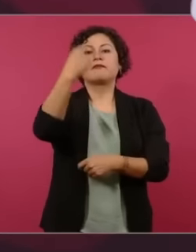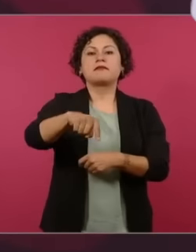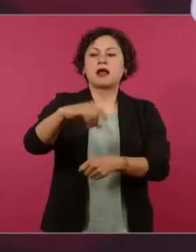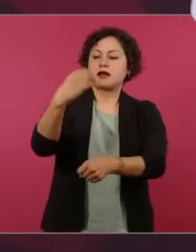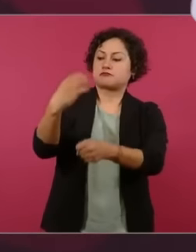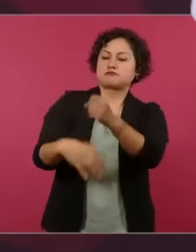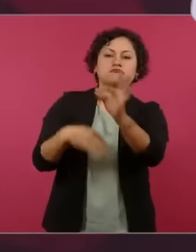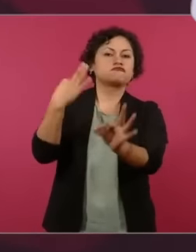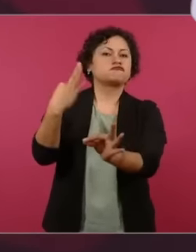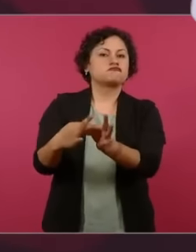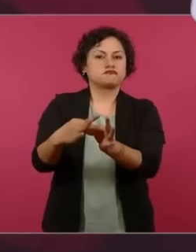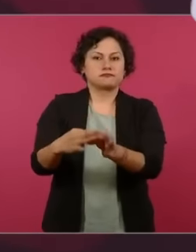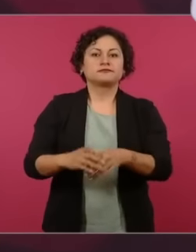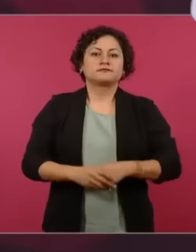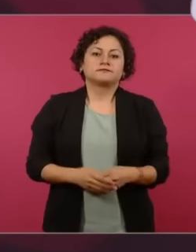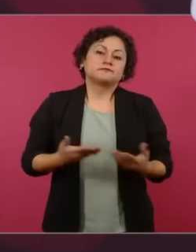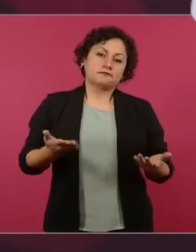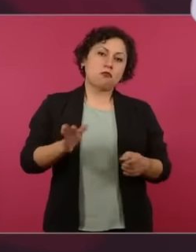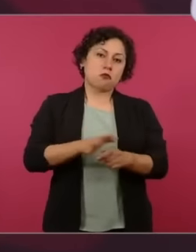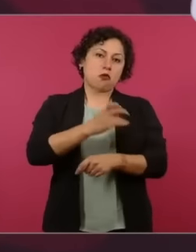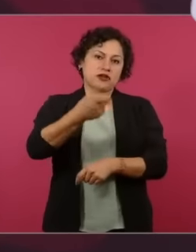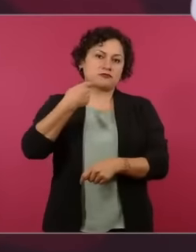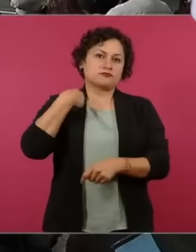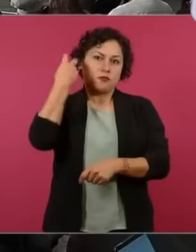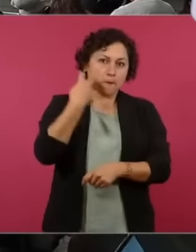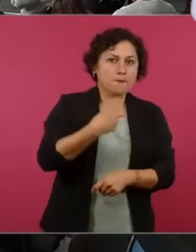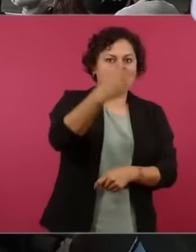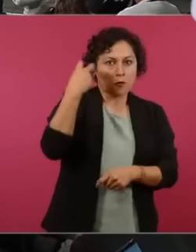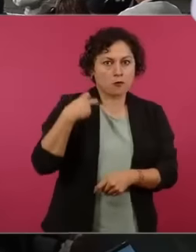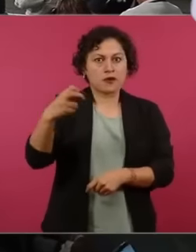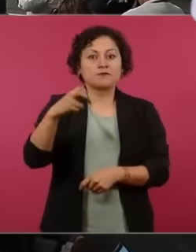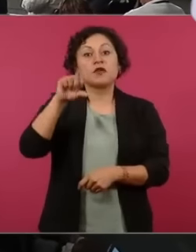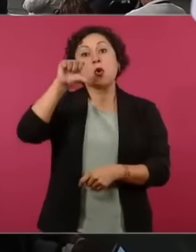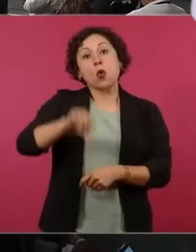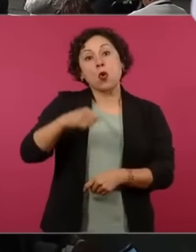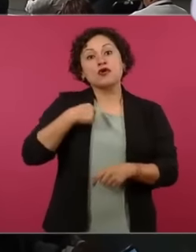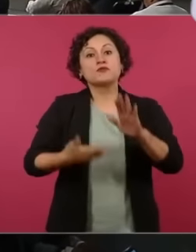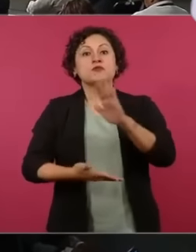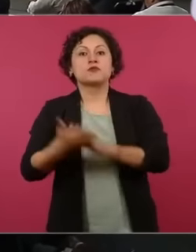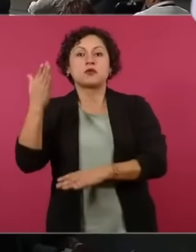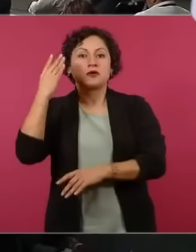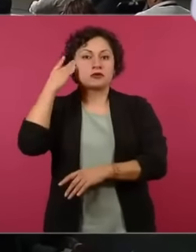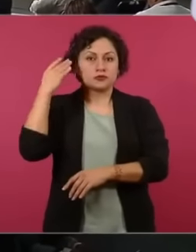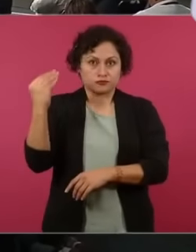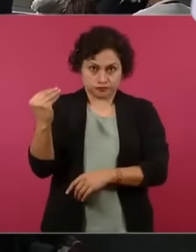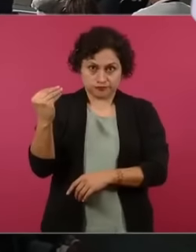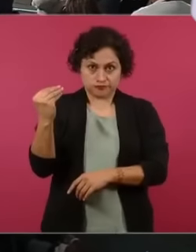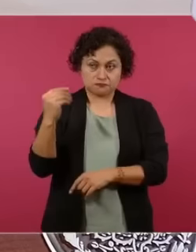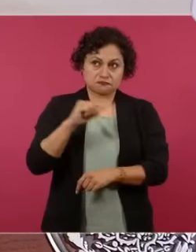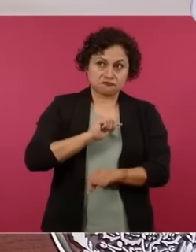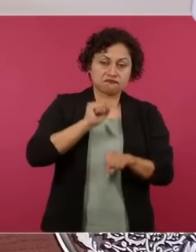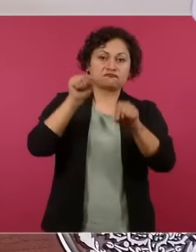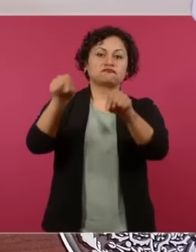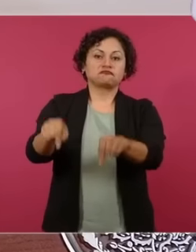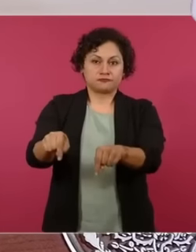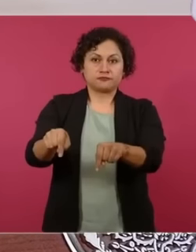se pueden realizar movimientos por lo de la veda electoral pero este programa siguió transcurriendo